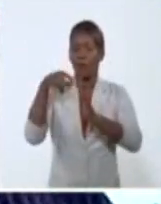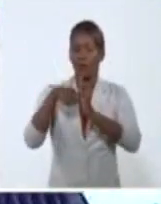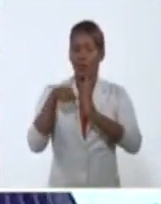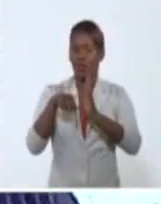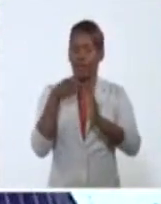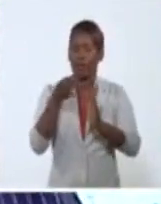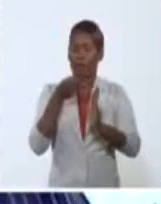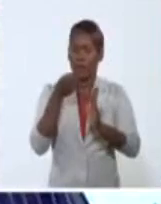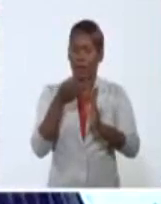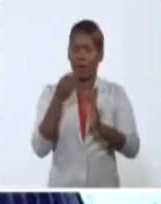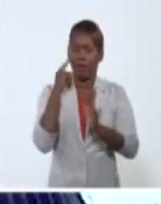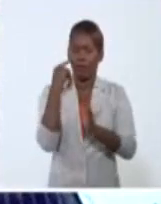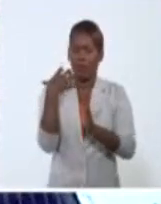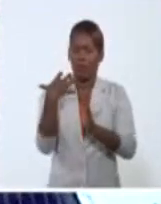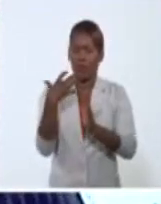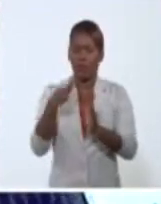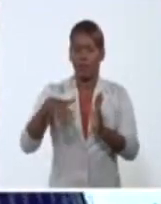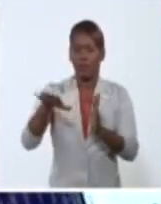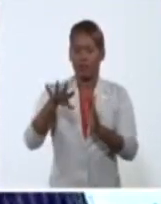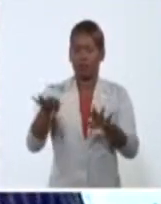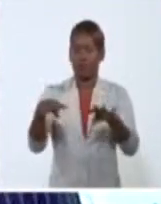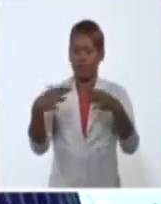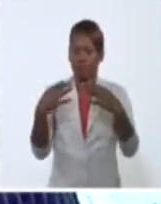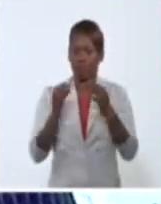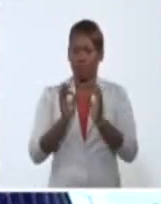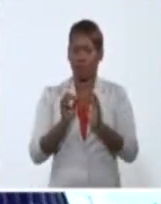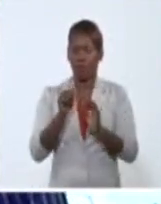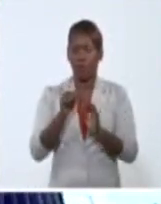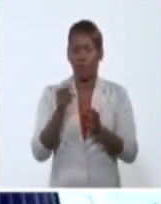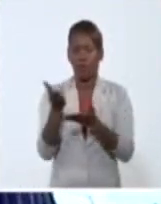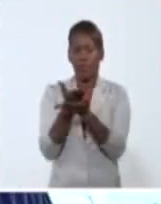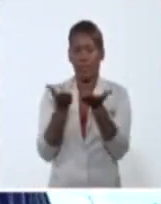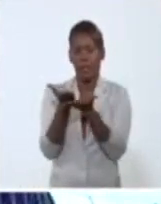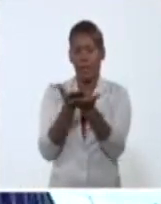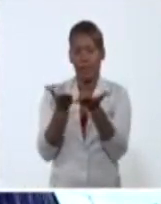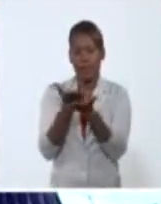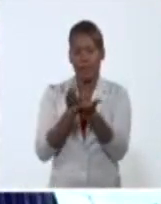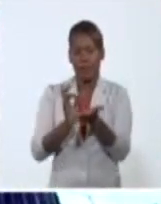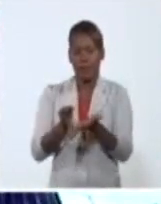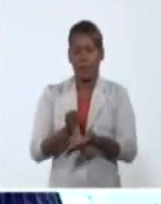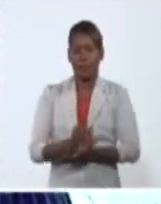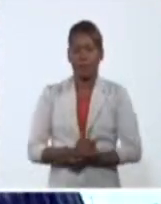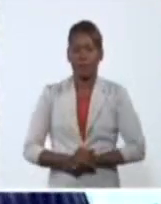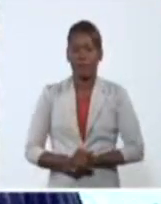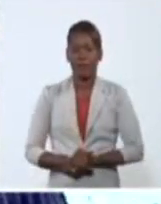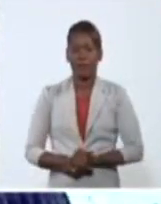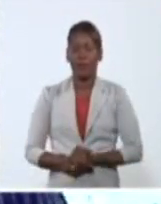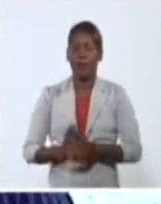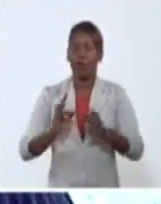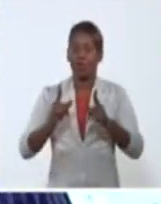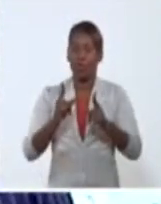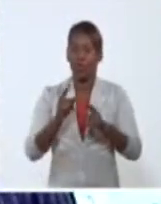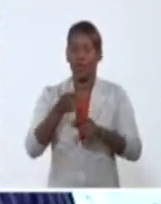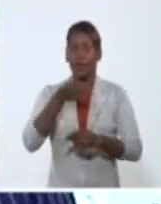que hoy fueron desarrollados aquí en el estadio latinoamericano. Te devuelvo la señal, Álvaro, a los estudios centrales.